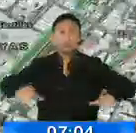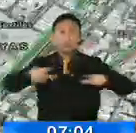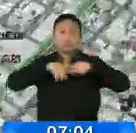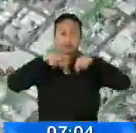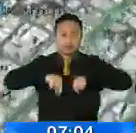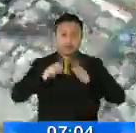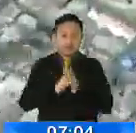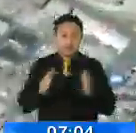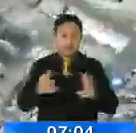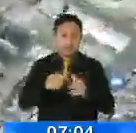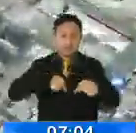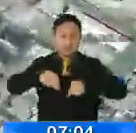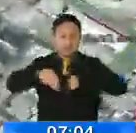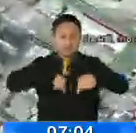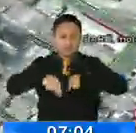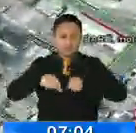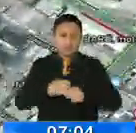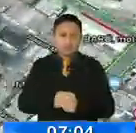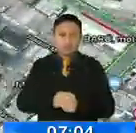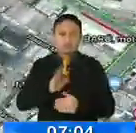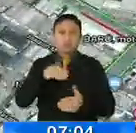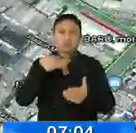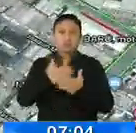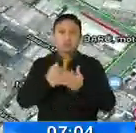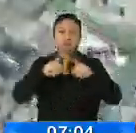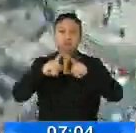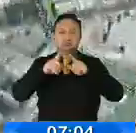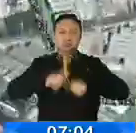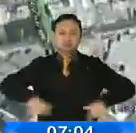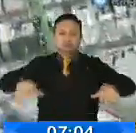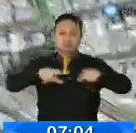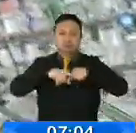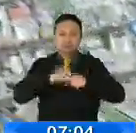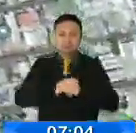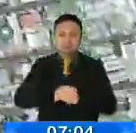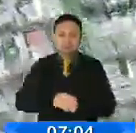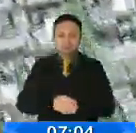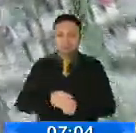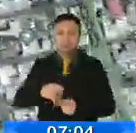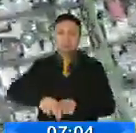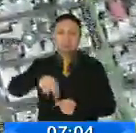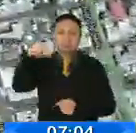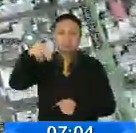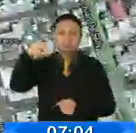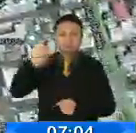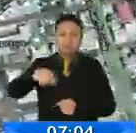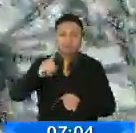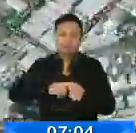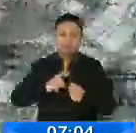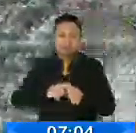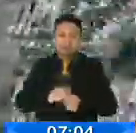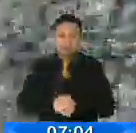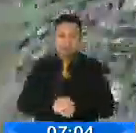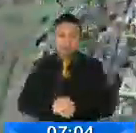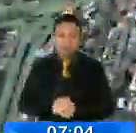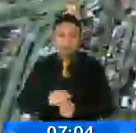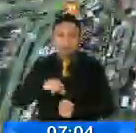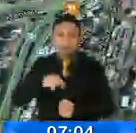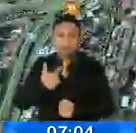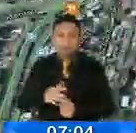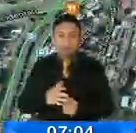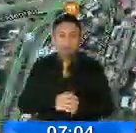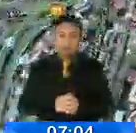llegando justamente hacia los diferentes intercambiadores en el norte ya de la ciudad de Quito, esto es ya había en